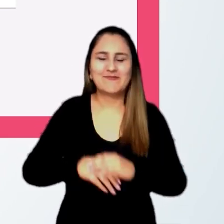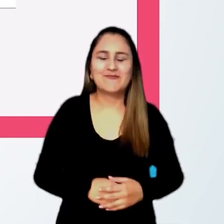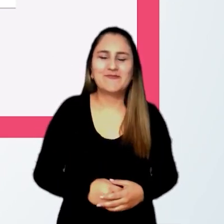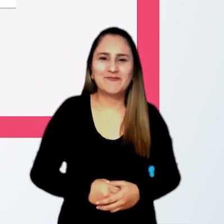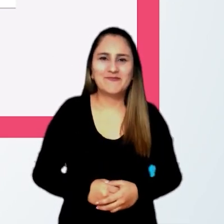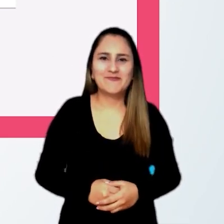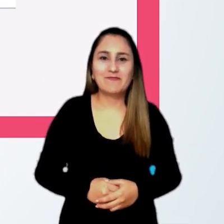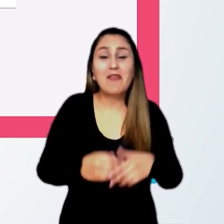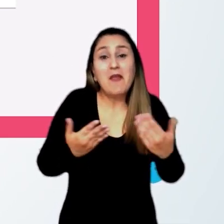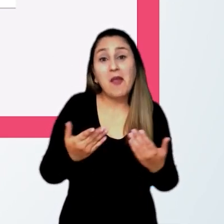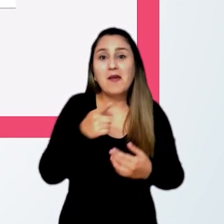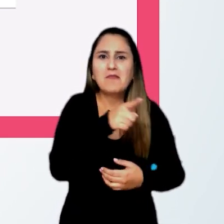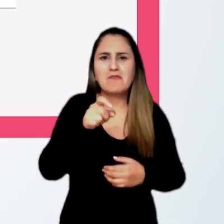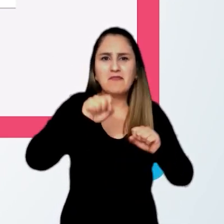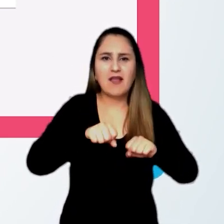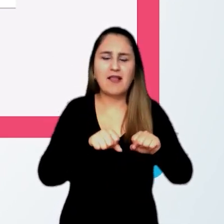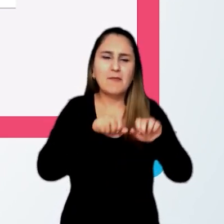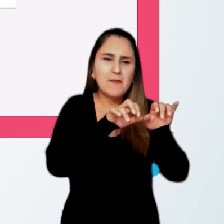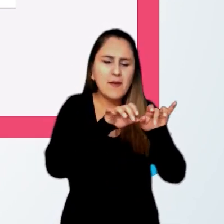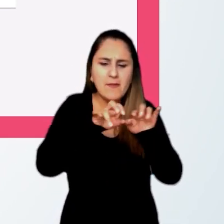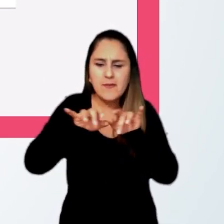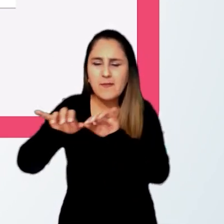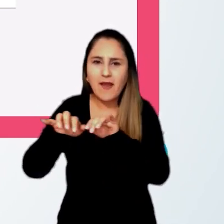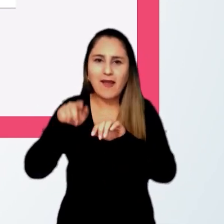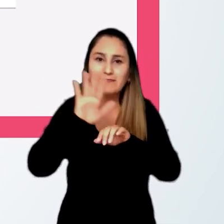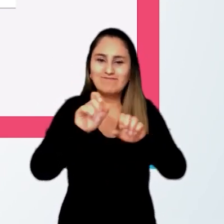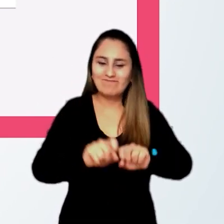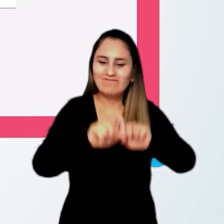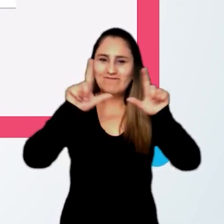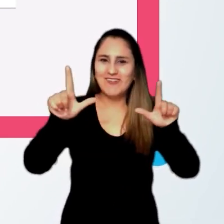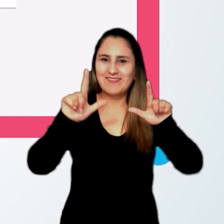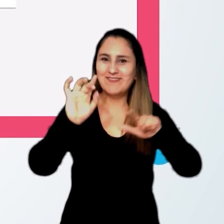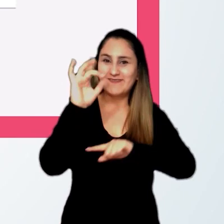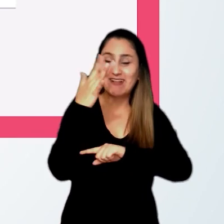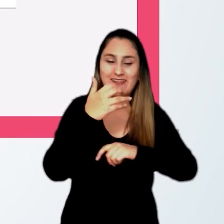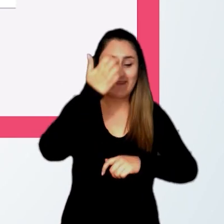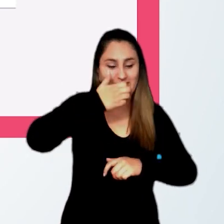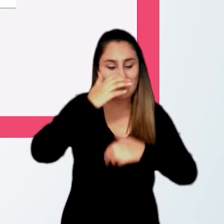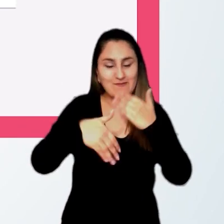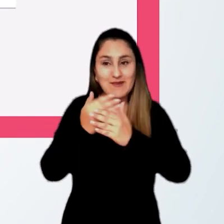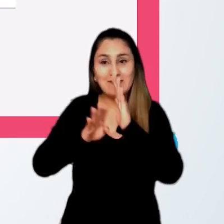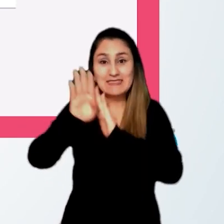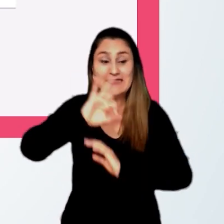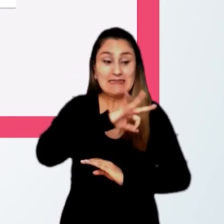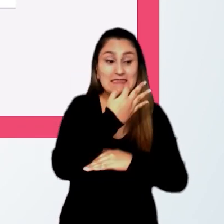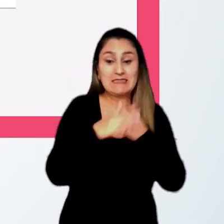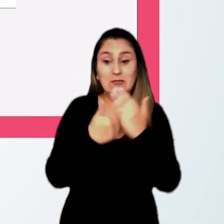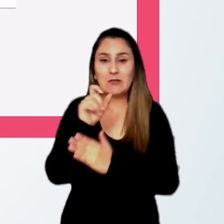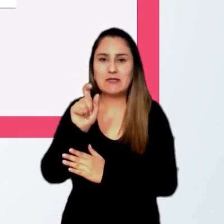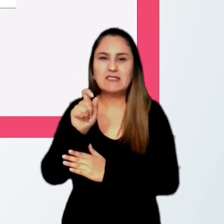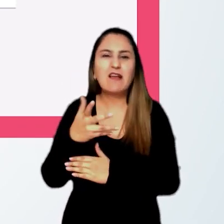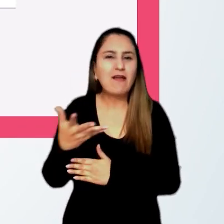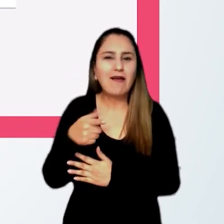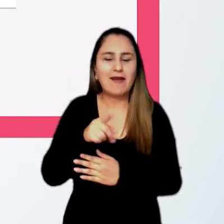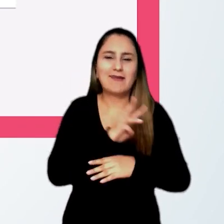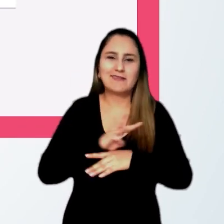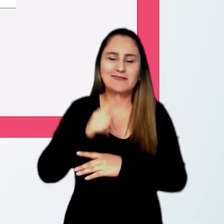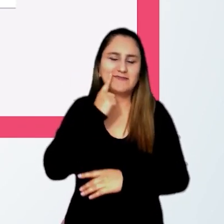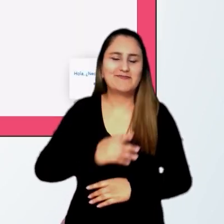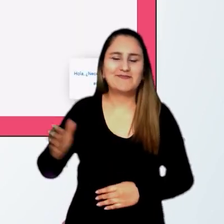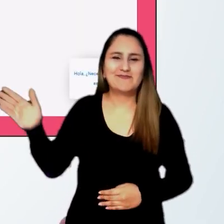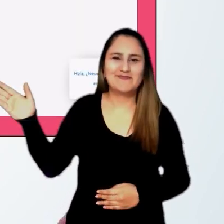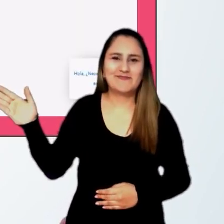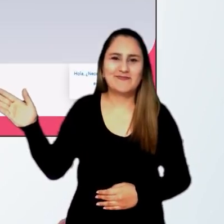o puede ingresar directamente a la plataforma electrónica evaluar para avanzar tercero a once a través del siguiente